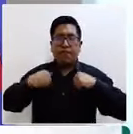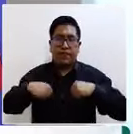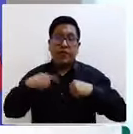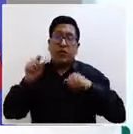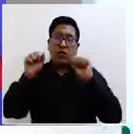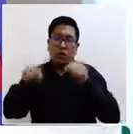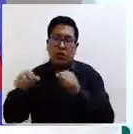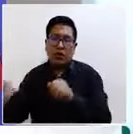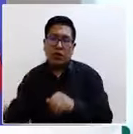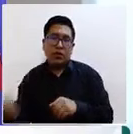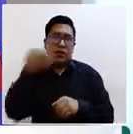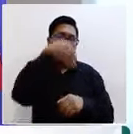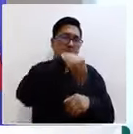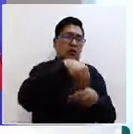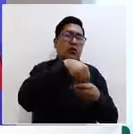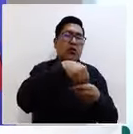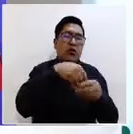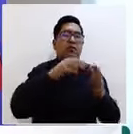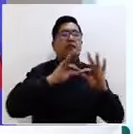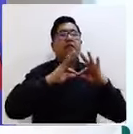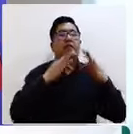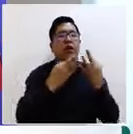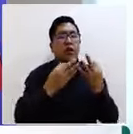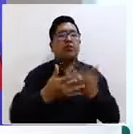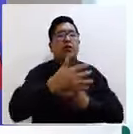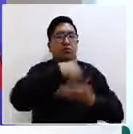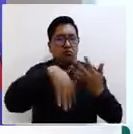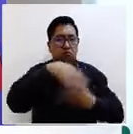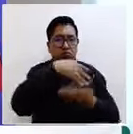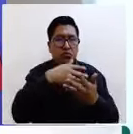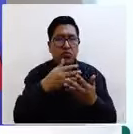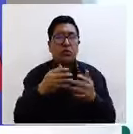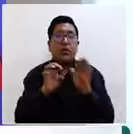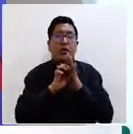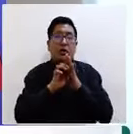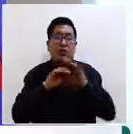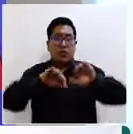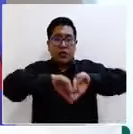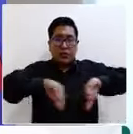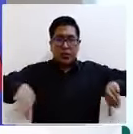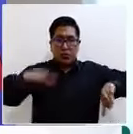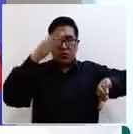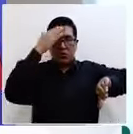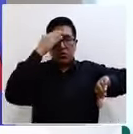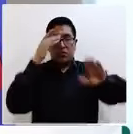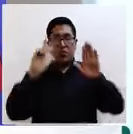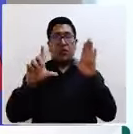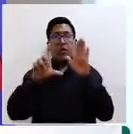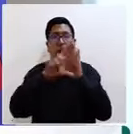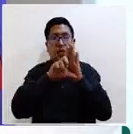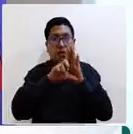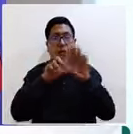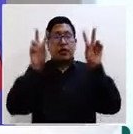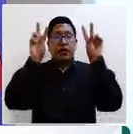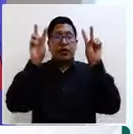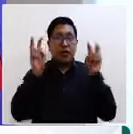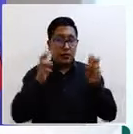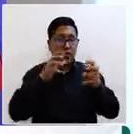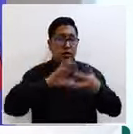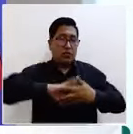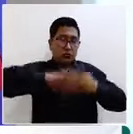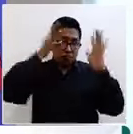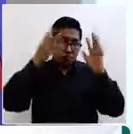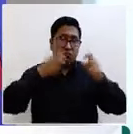volver con sus familias después de ser alejadas a partir de esta medida de protección que la ley reconoce como el acogimiento